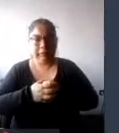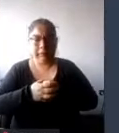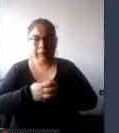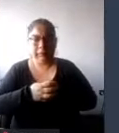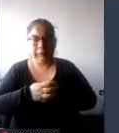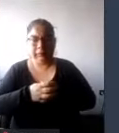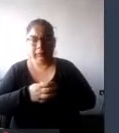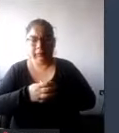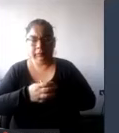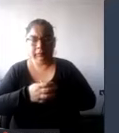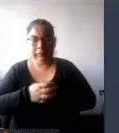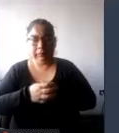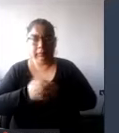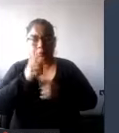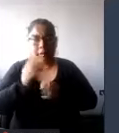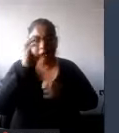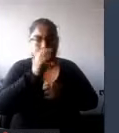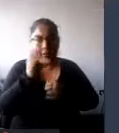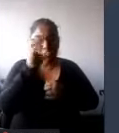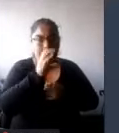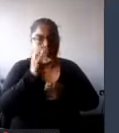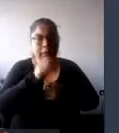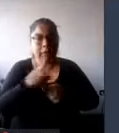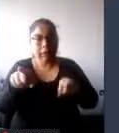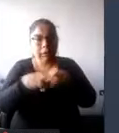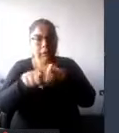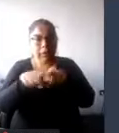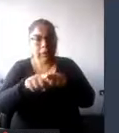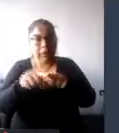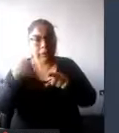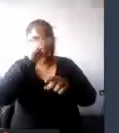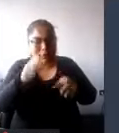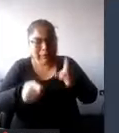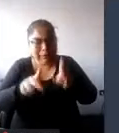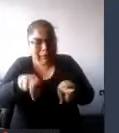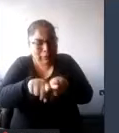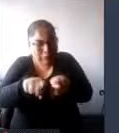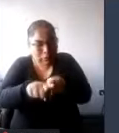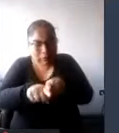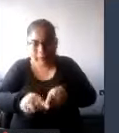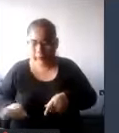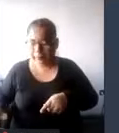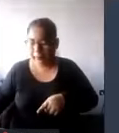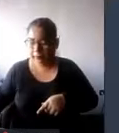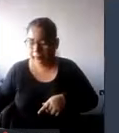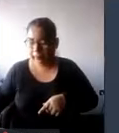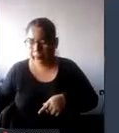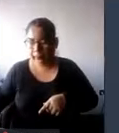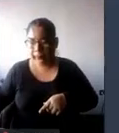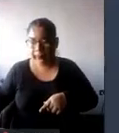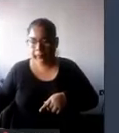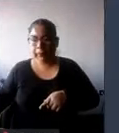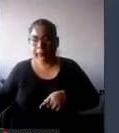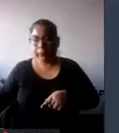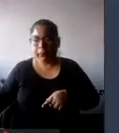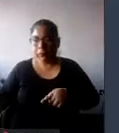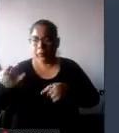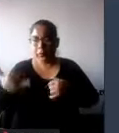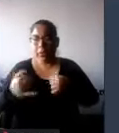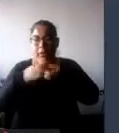y hay que buscar la igualdad hay que buscar la equidad y este país es de todos